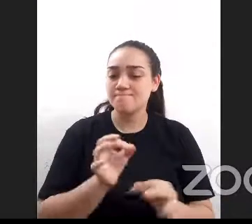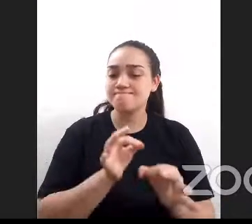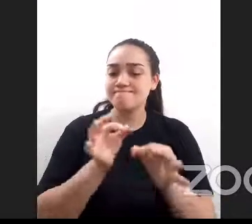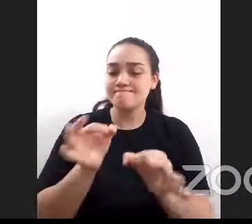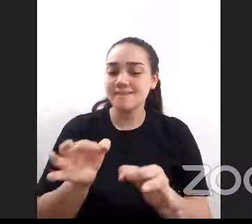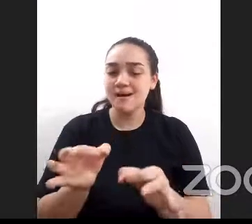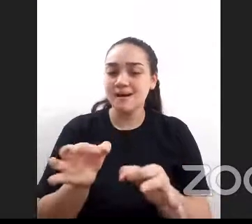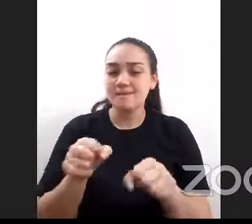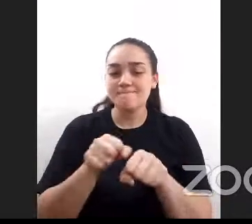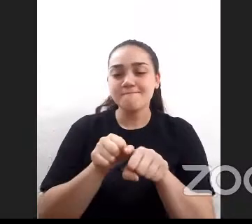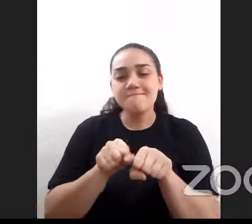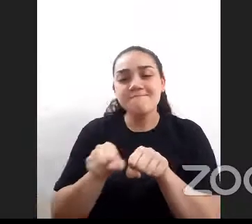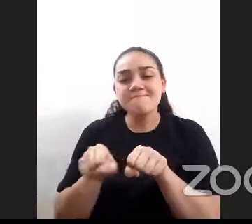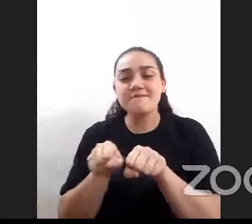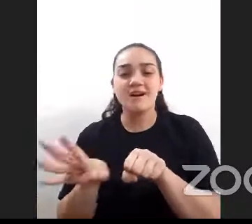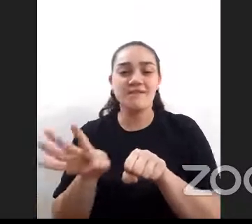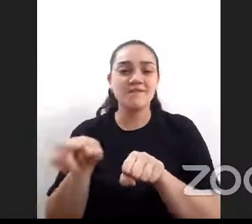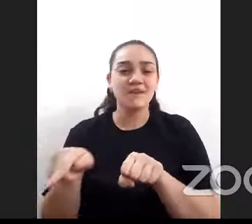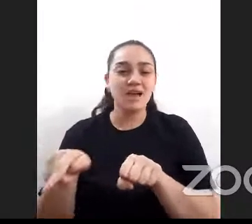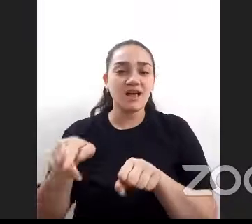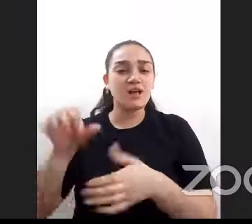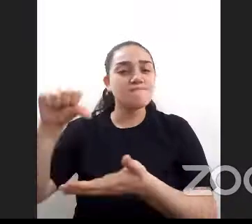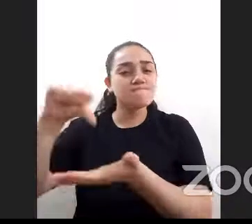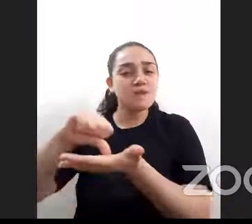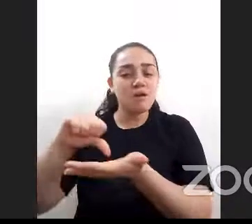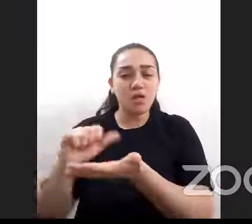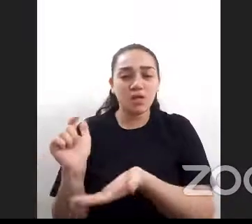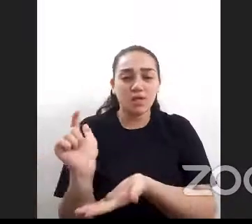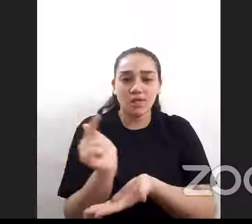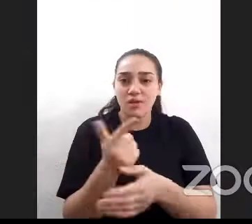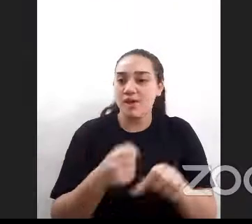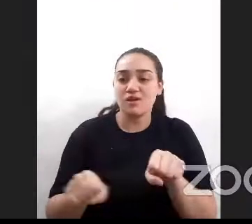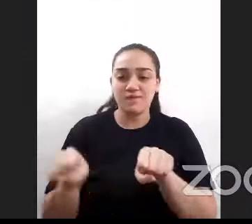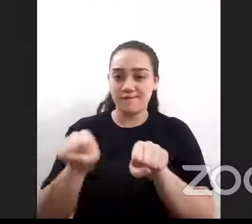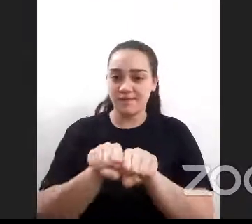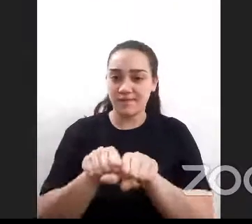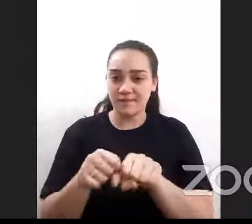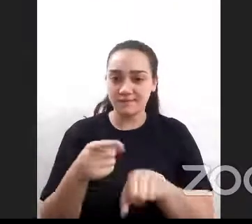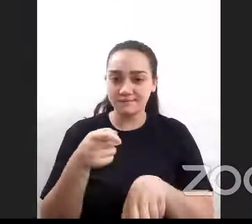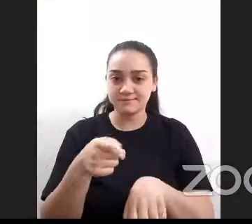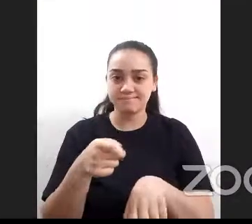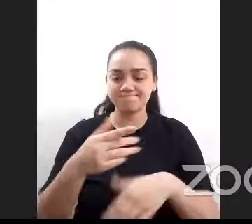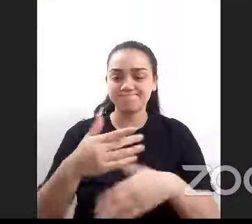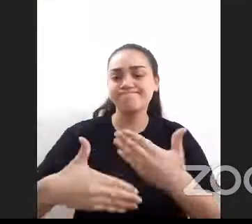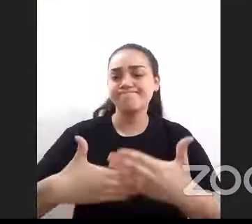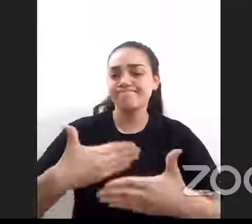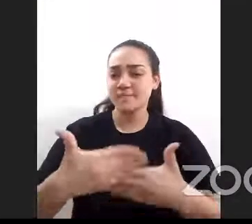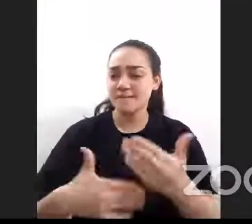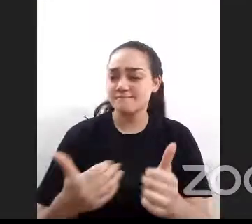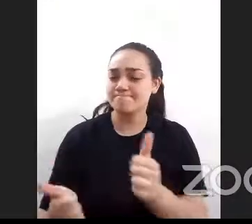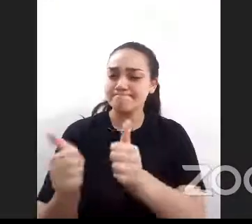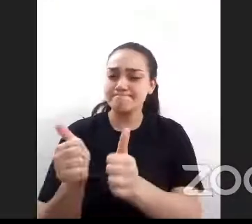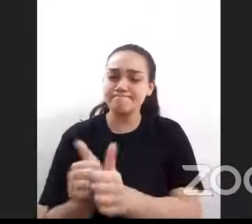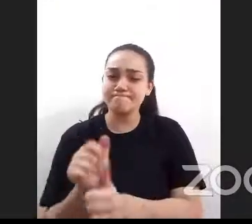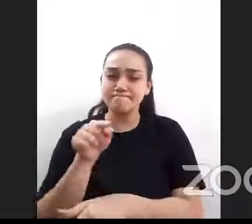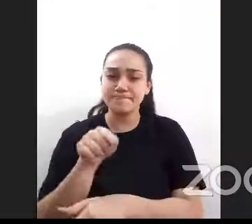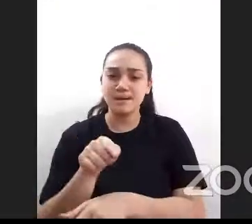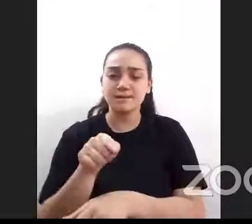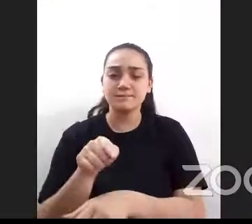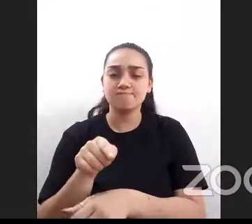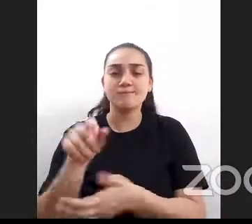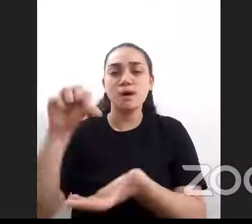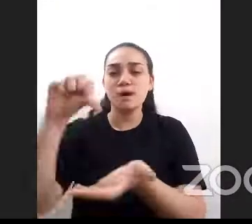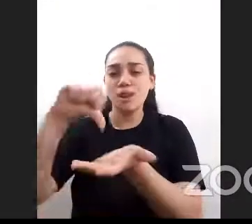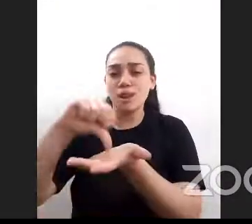donde hoy en día no hay ninguna alternativa de conectividad y acompañar para el desarrollo de ISPs locales con la